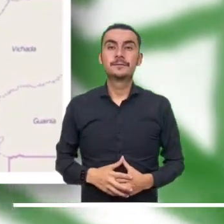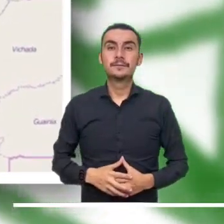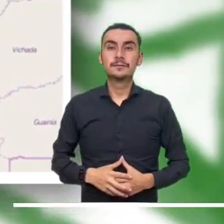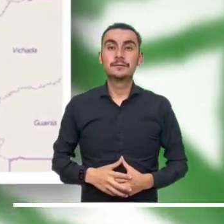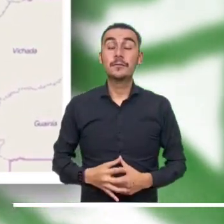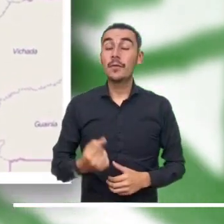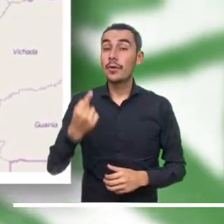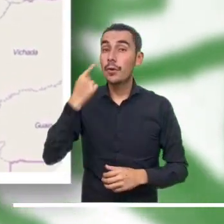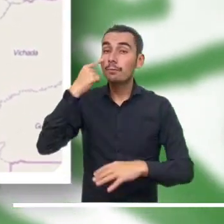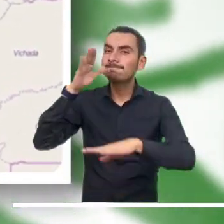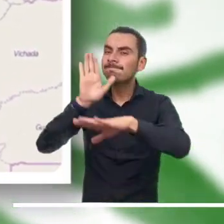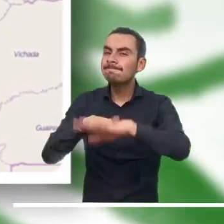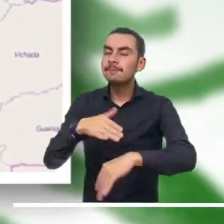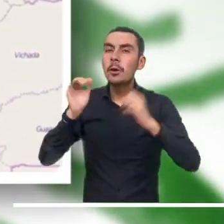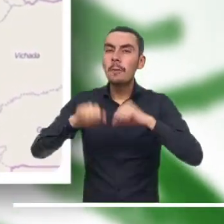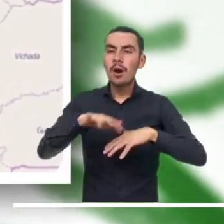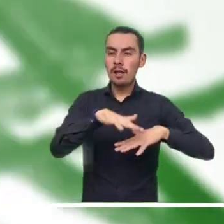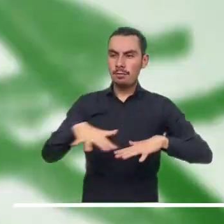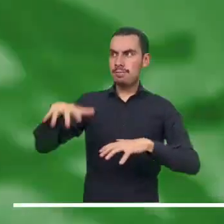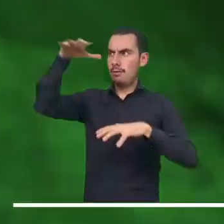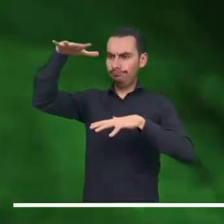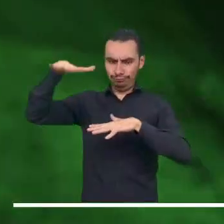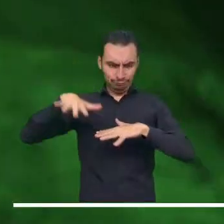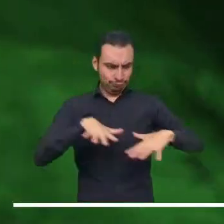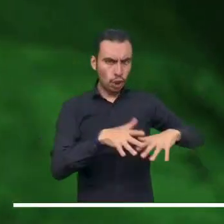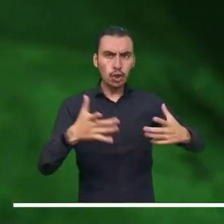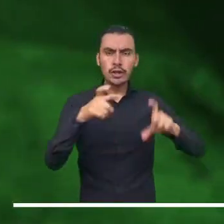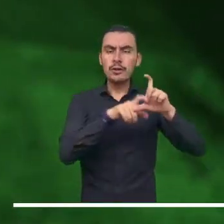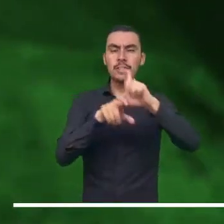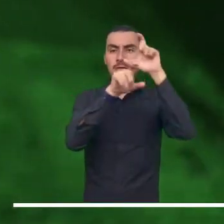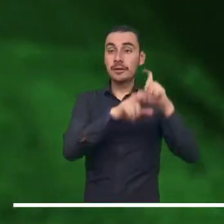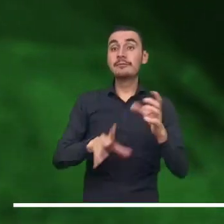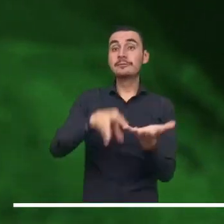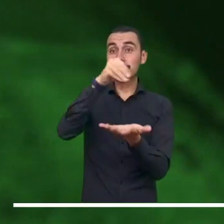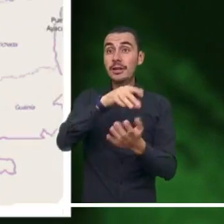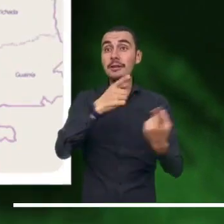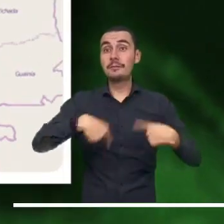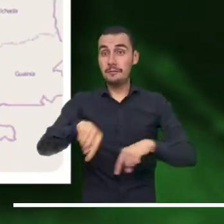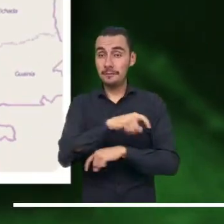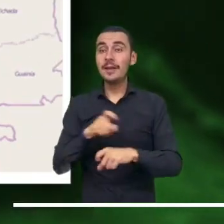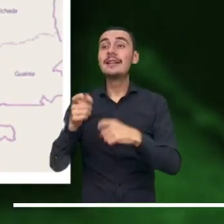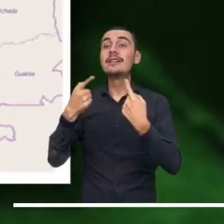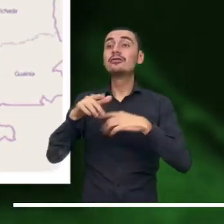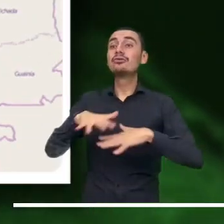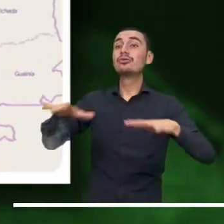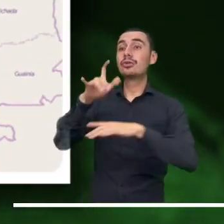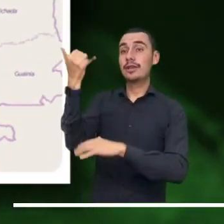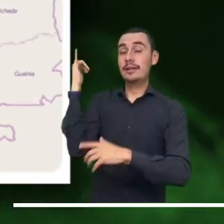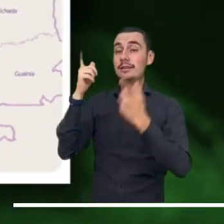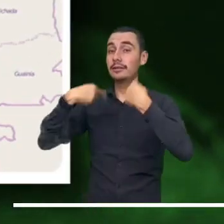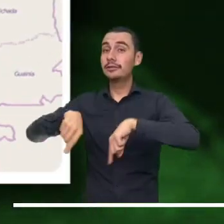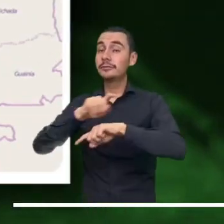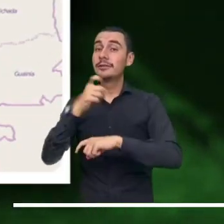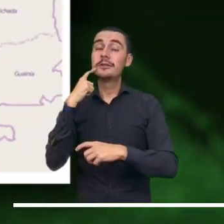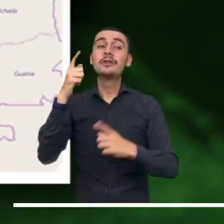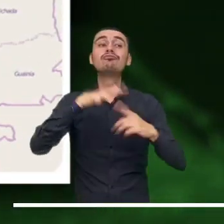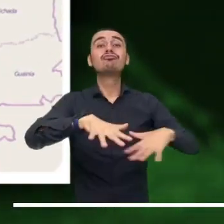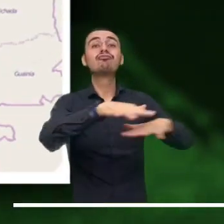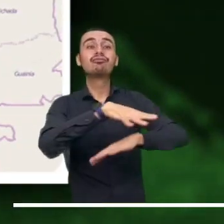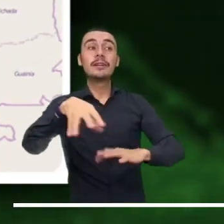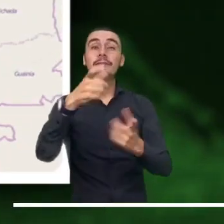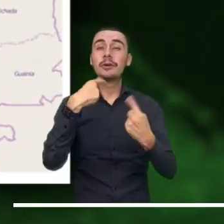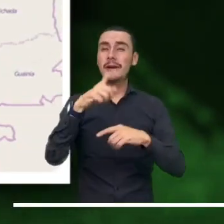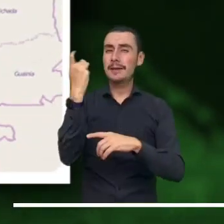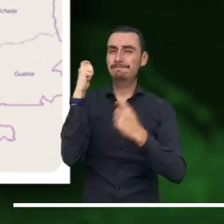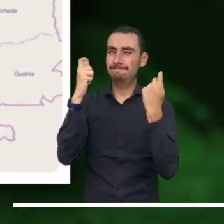Máxima alerta por probables deslizamientos en Bolívar, Cesar, Magdalena, Nariño, Risaralda, Los Santanderes, Boyacá, Antioquia,